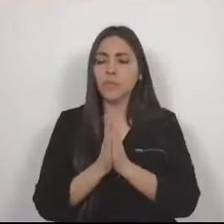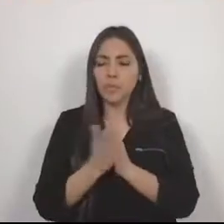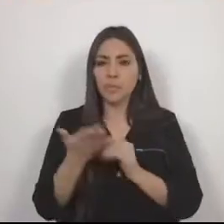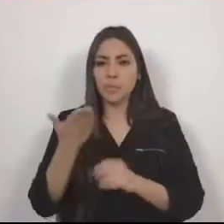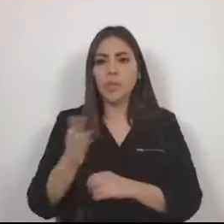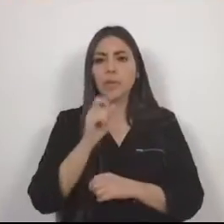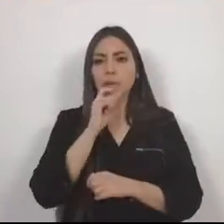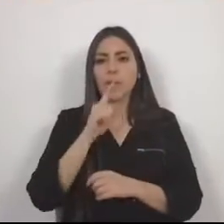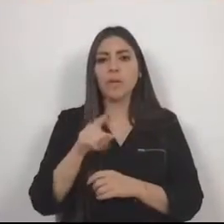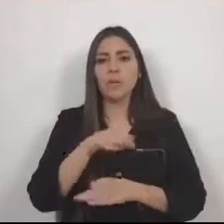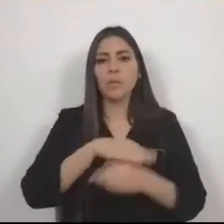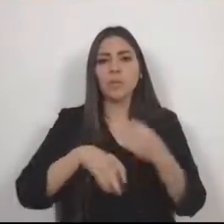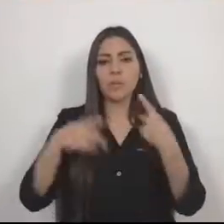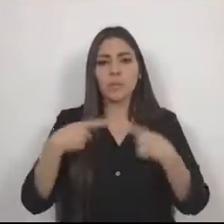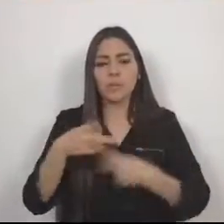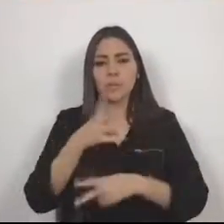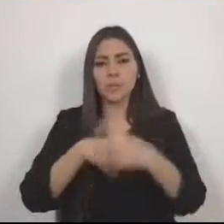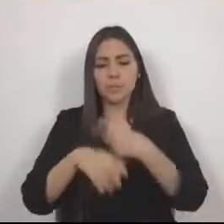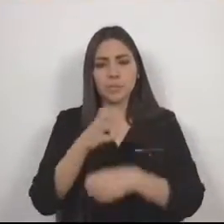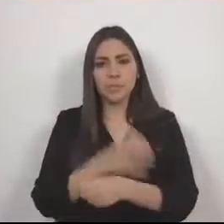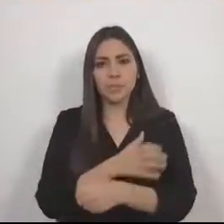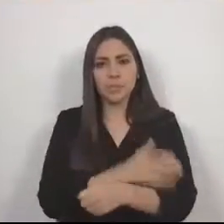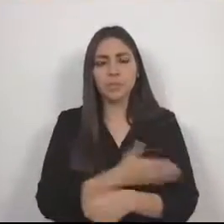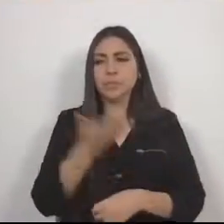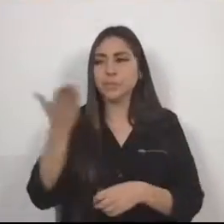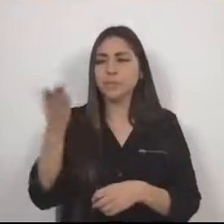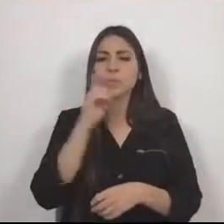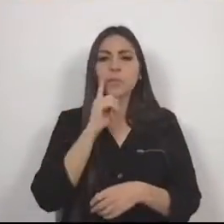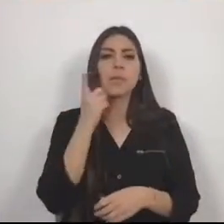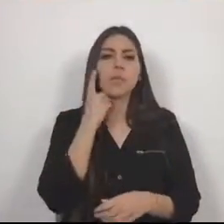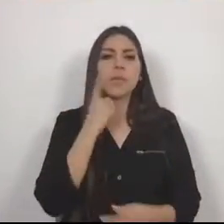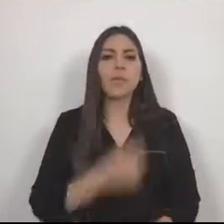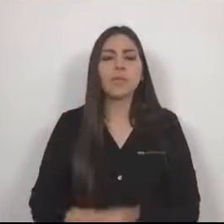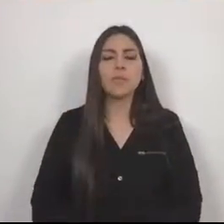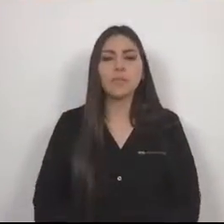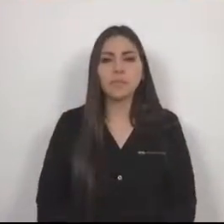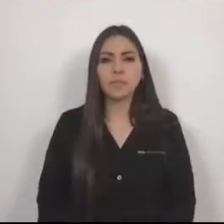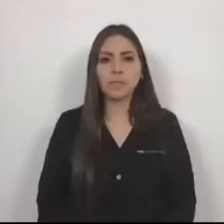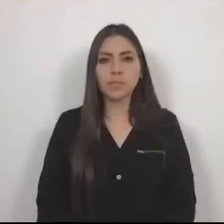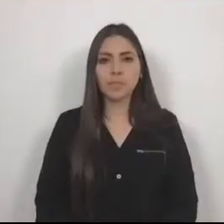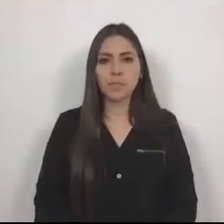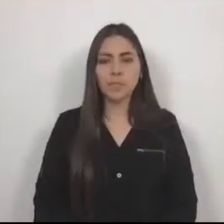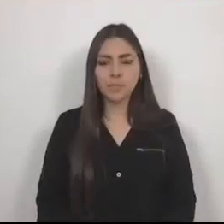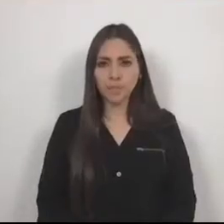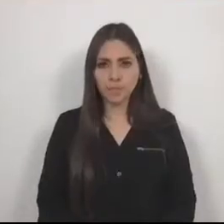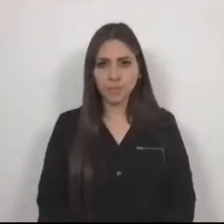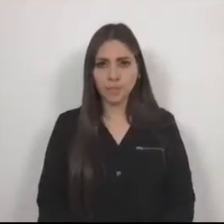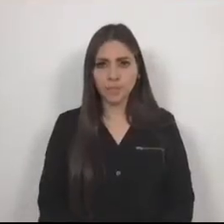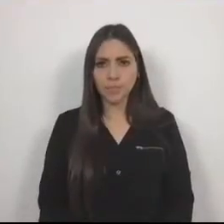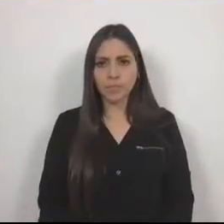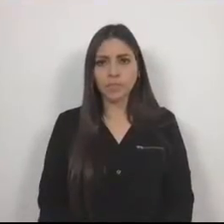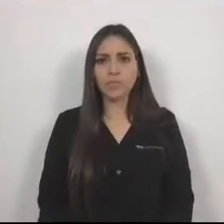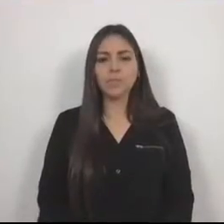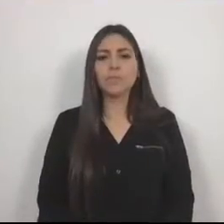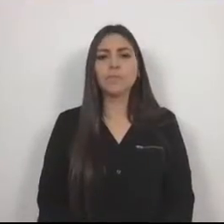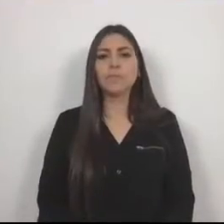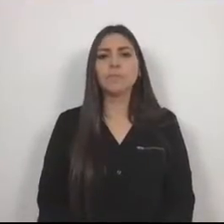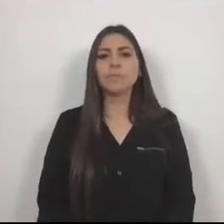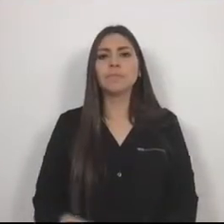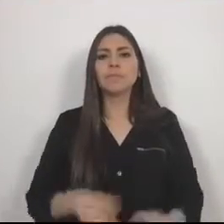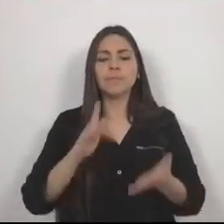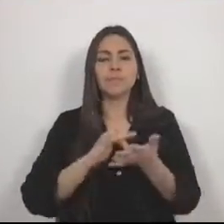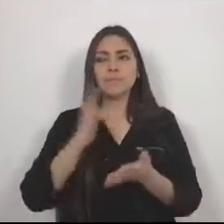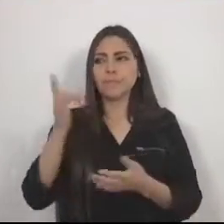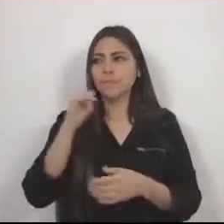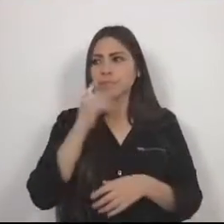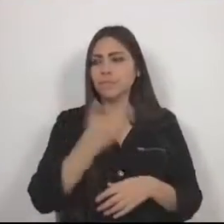los asistentes que nos acompañan. Adelante, diputada. Gracias, presidenta. Diputada. De esta manera y en coadjugancia